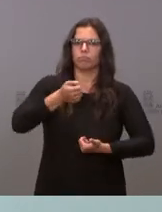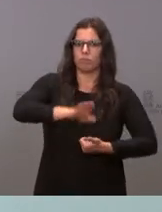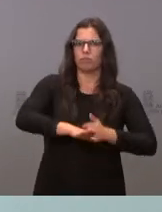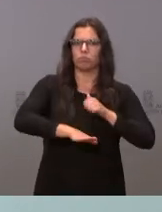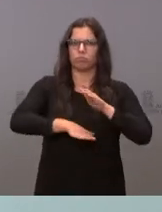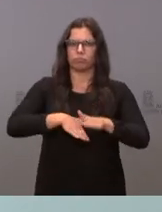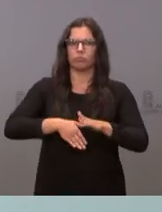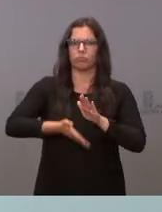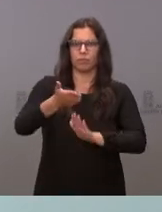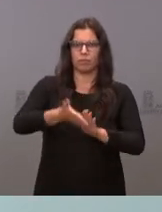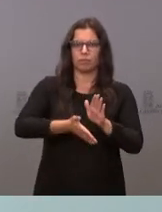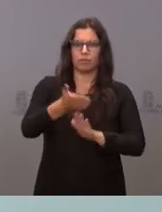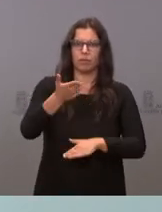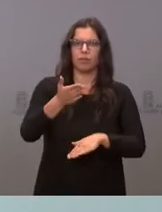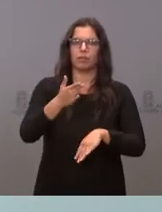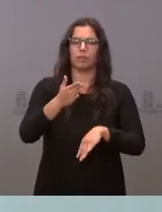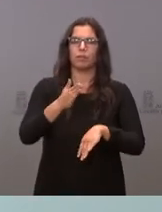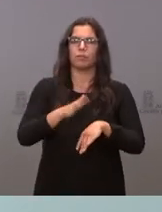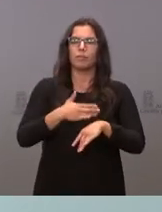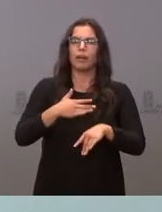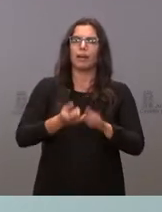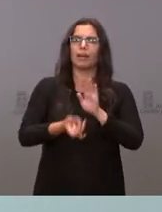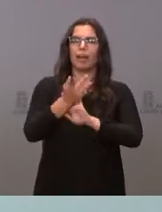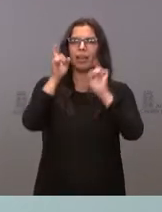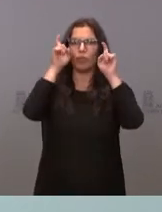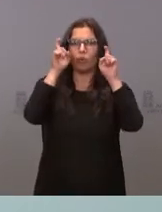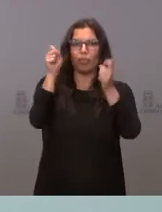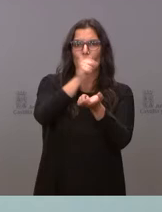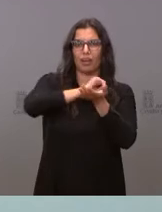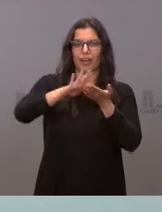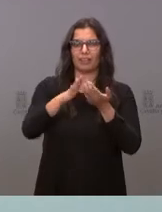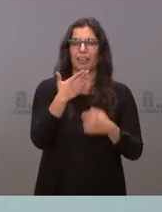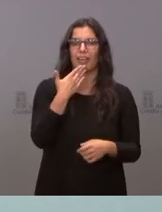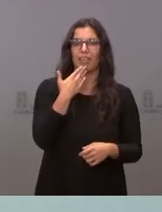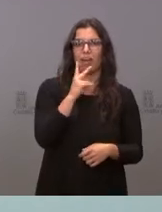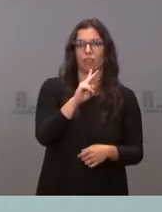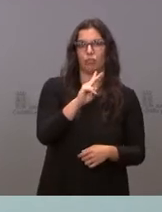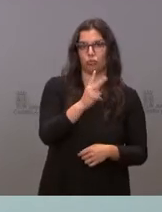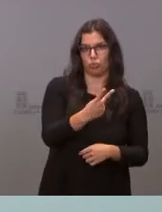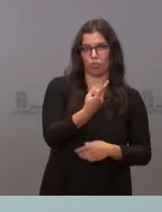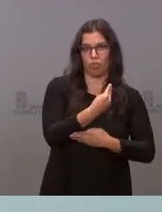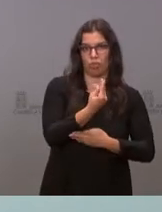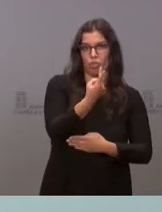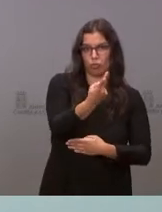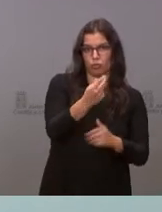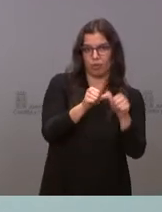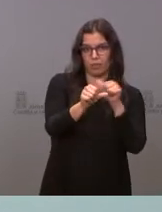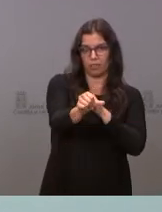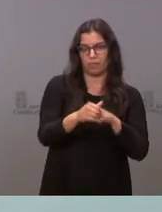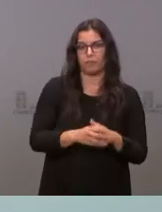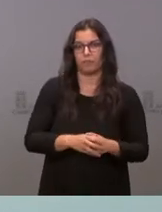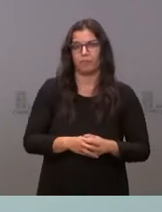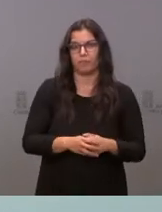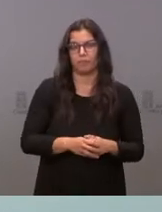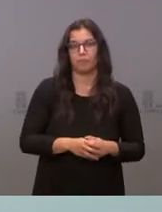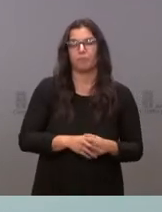en la educación gratuita a partir de los dos años. Vamos a